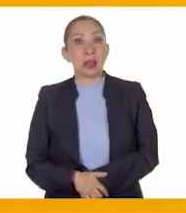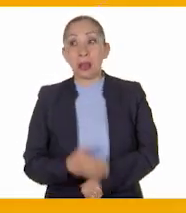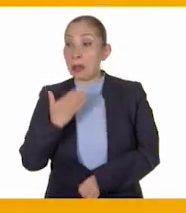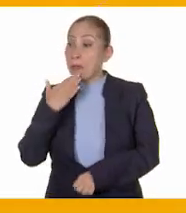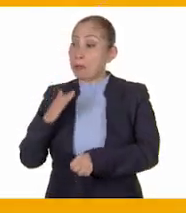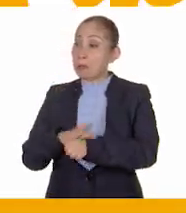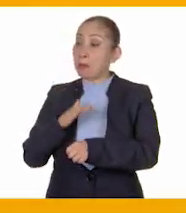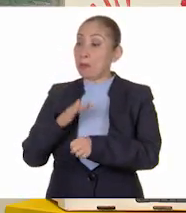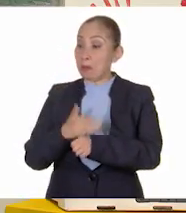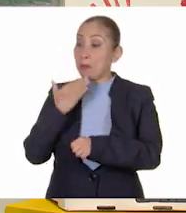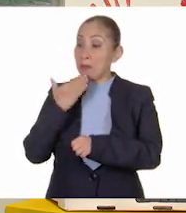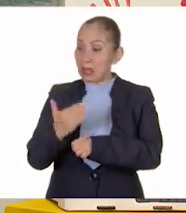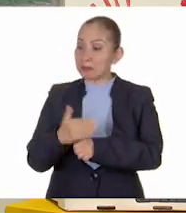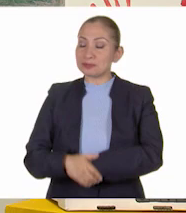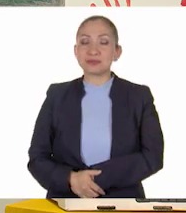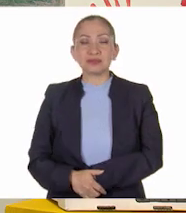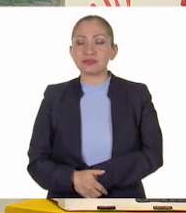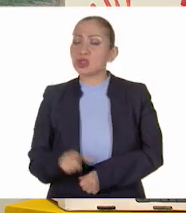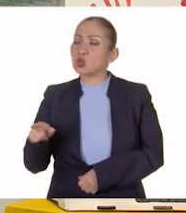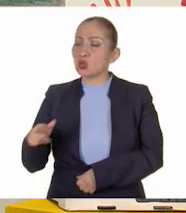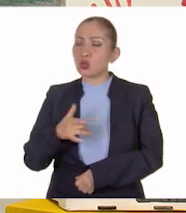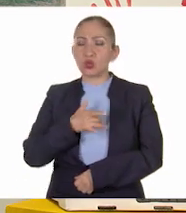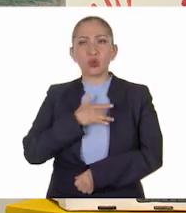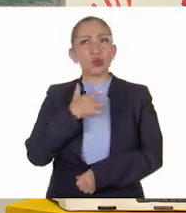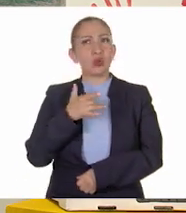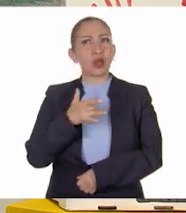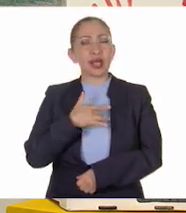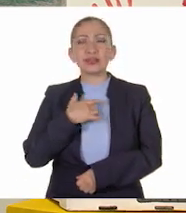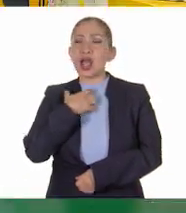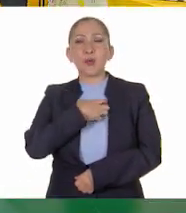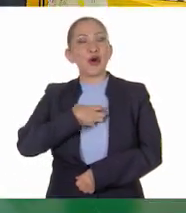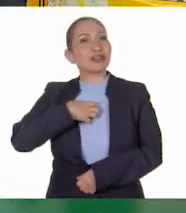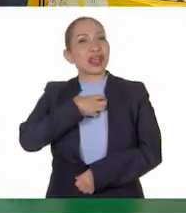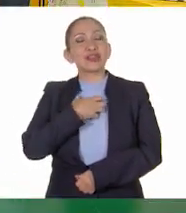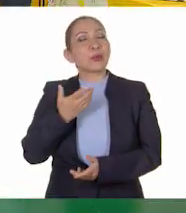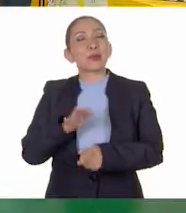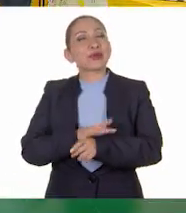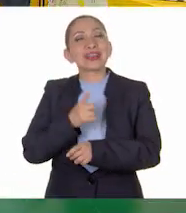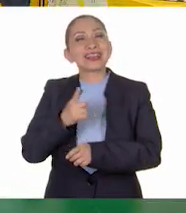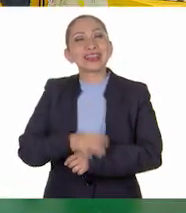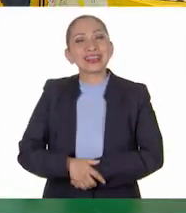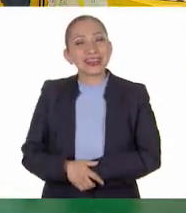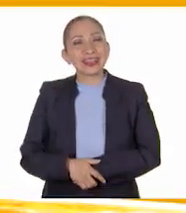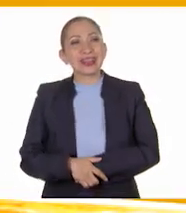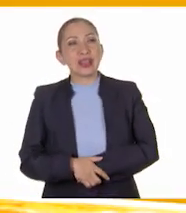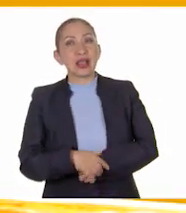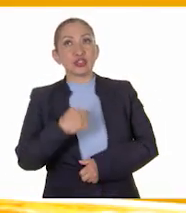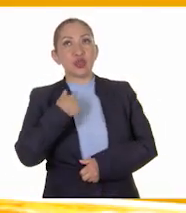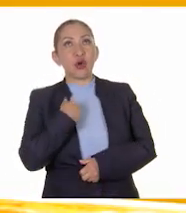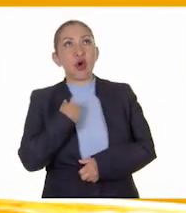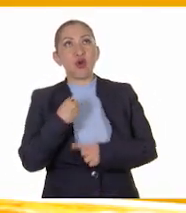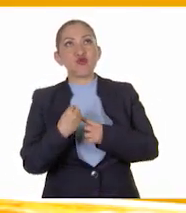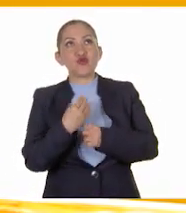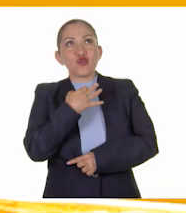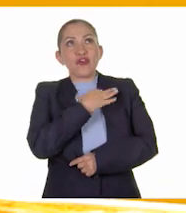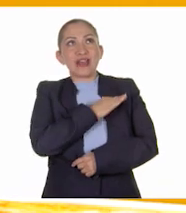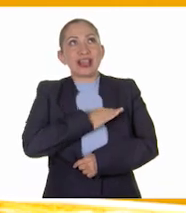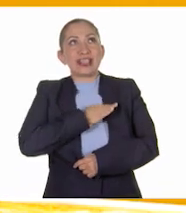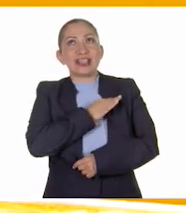Excelente, muy bien. ¿Qué te causa alegría, Panchito? Pues, a mí me da